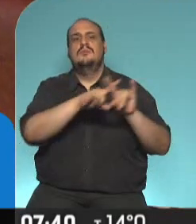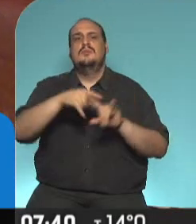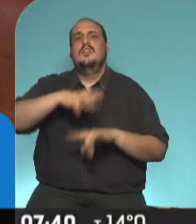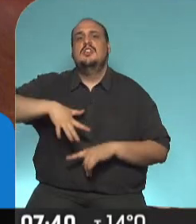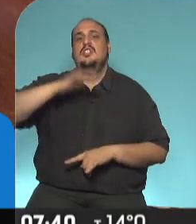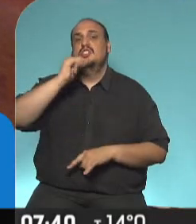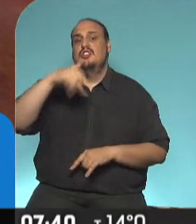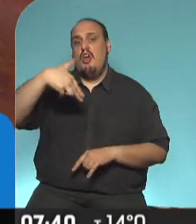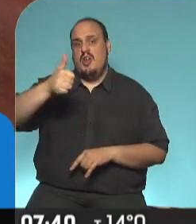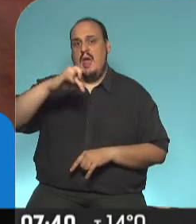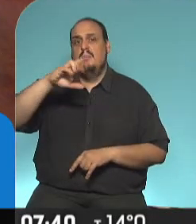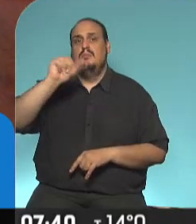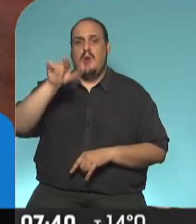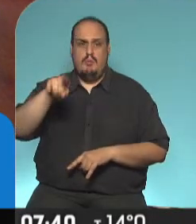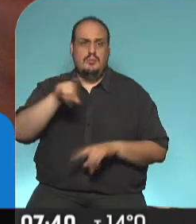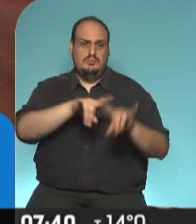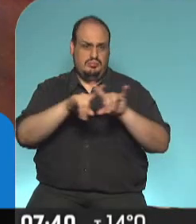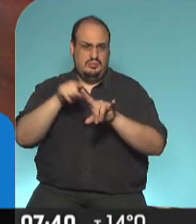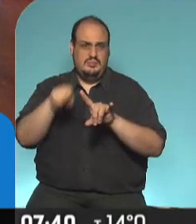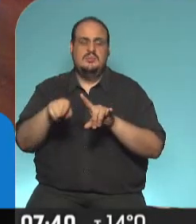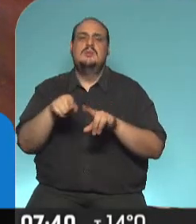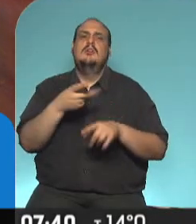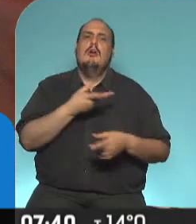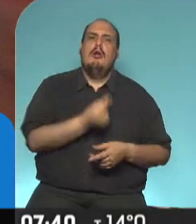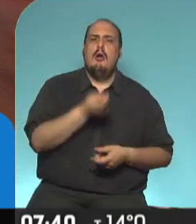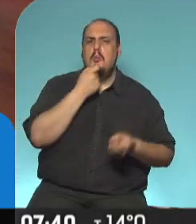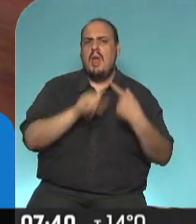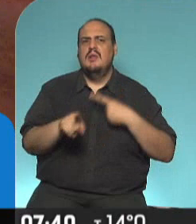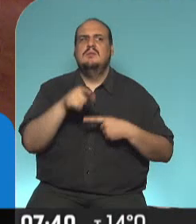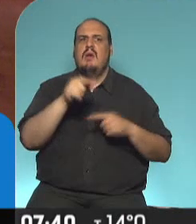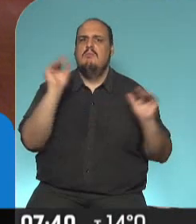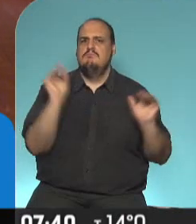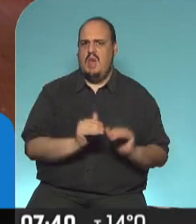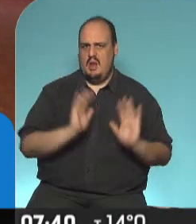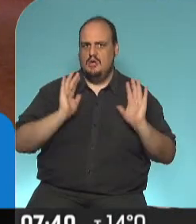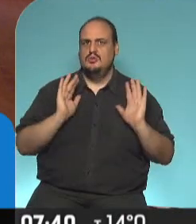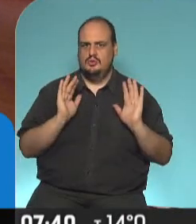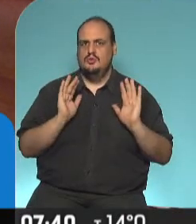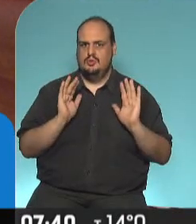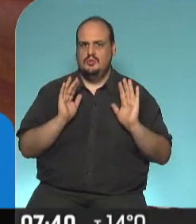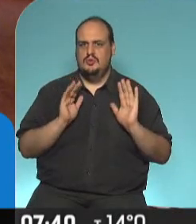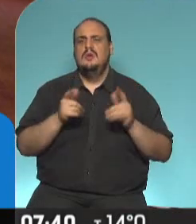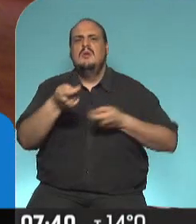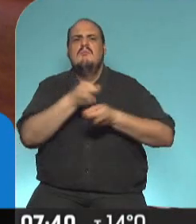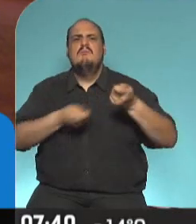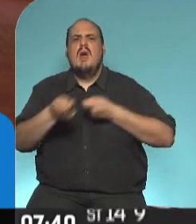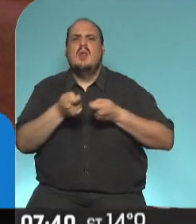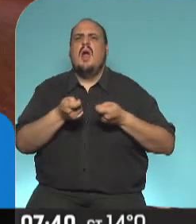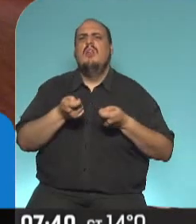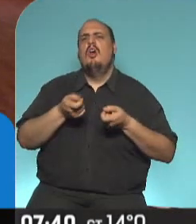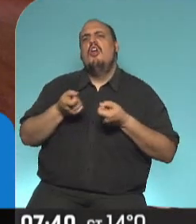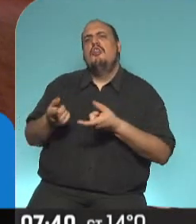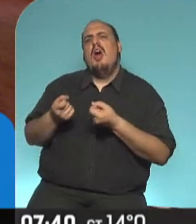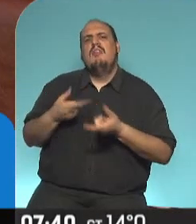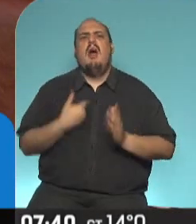muy conocido. ¿Qué pasa con la compra-venta? Está bajando. ¿Qué pasa con el mercado? Oferta-demanda.